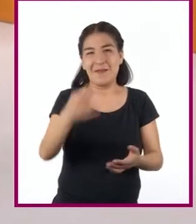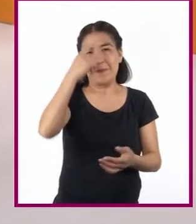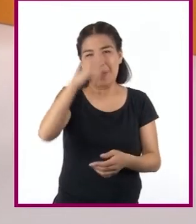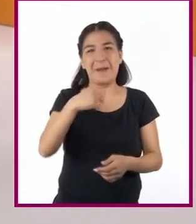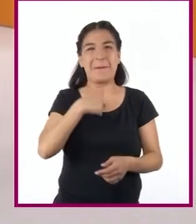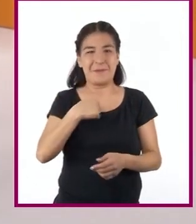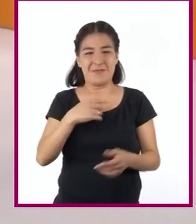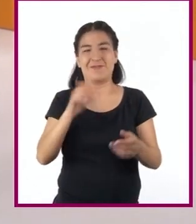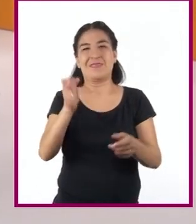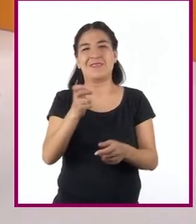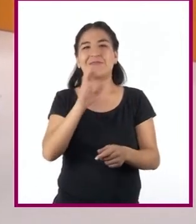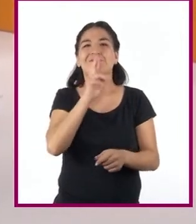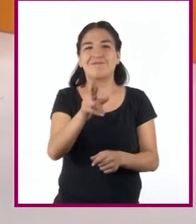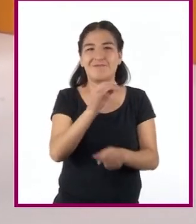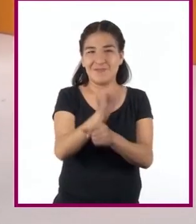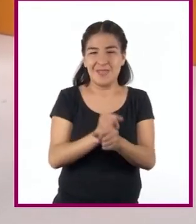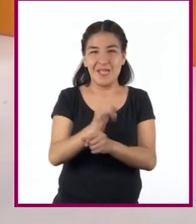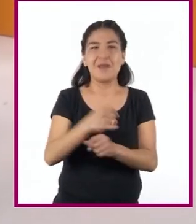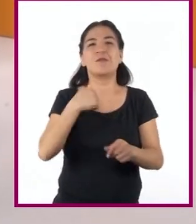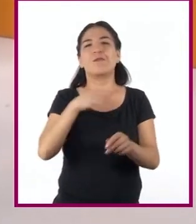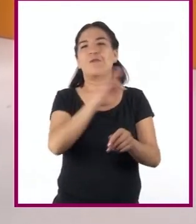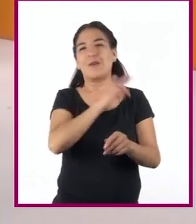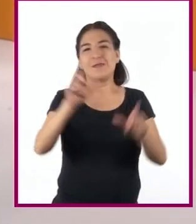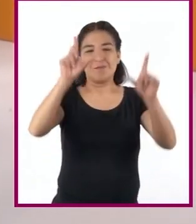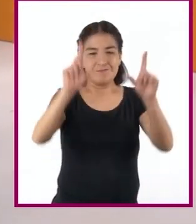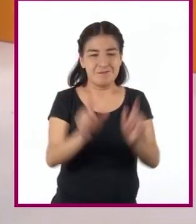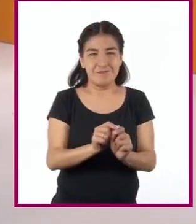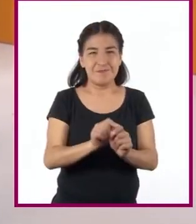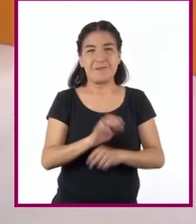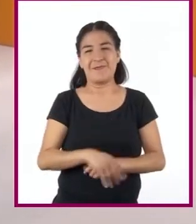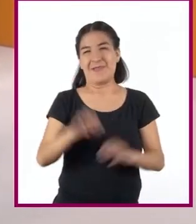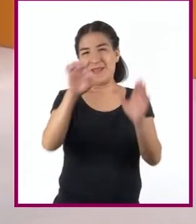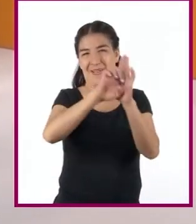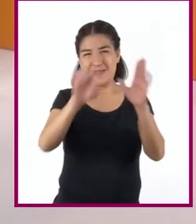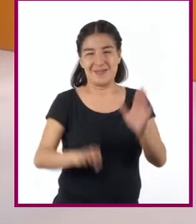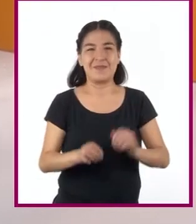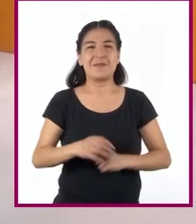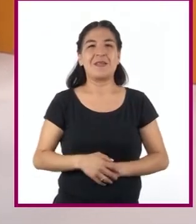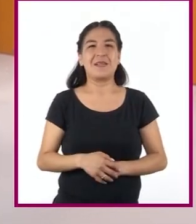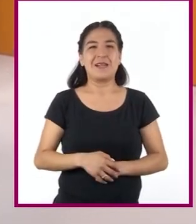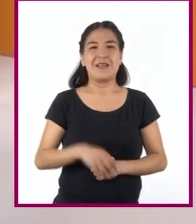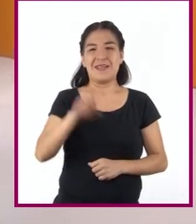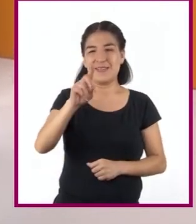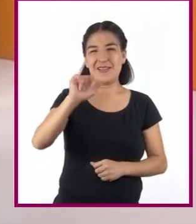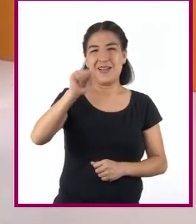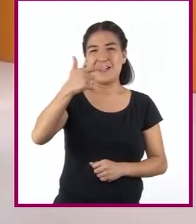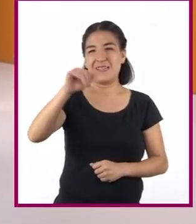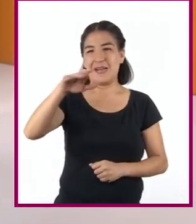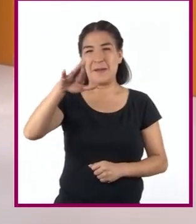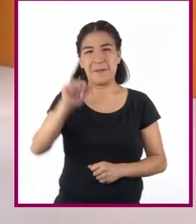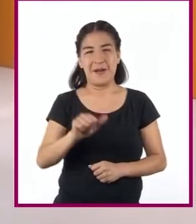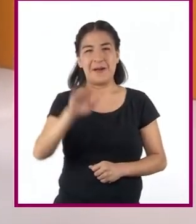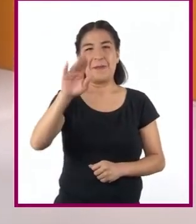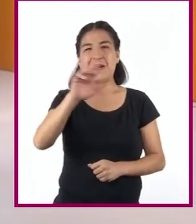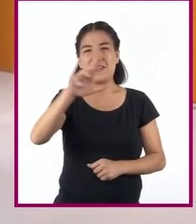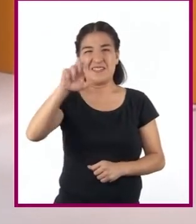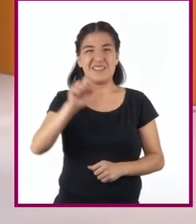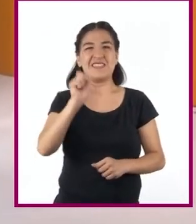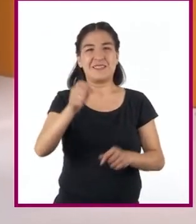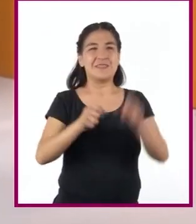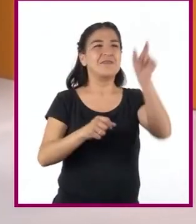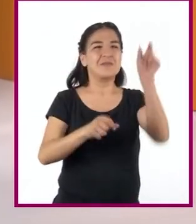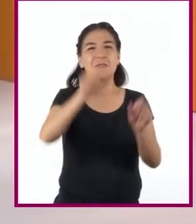base en ello desarrollar mis conclusiones. Por ejemplo en el diagrama de barras simplemente veíamos